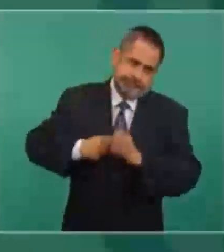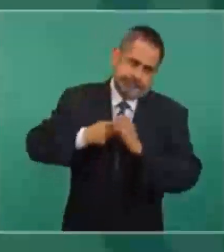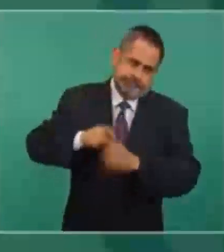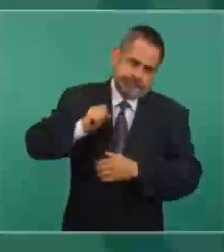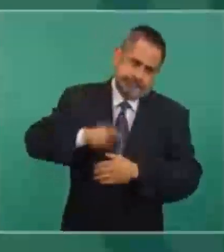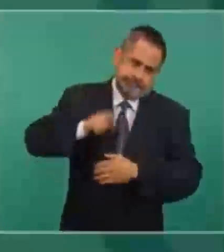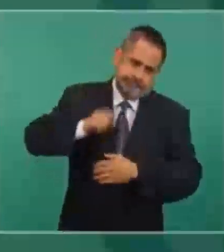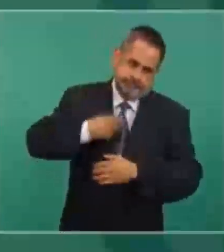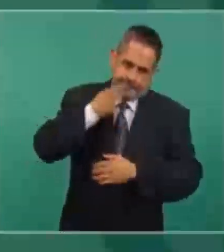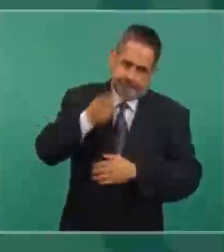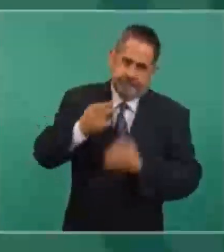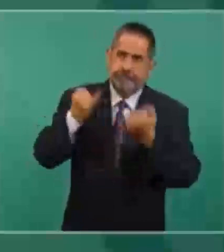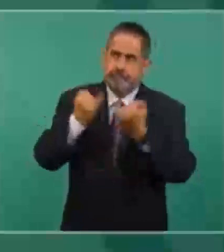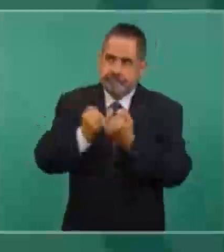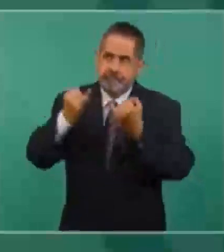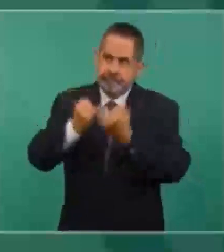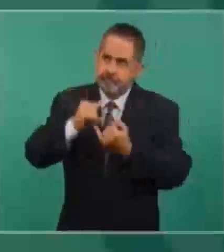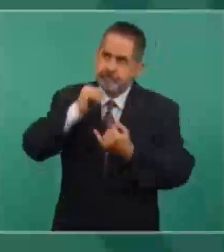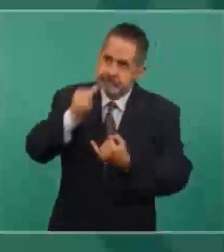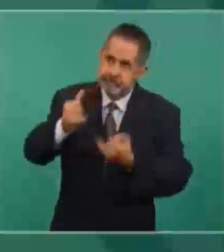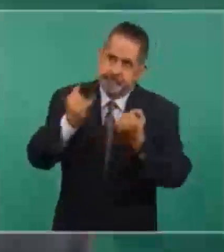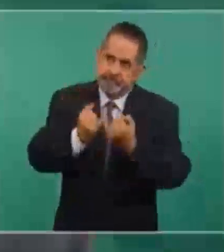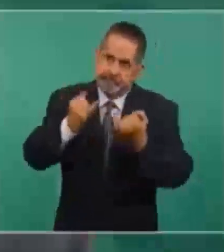estar diciendo que no somos iguales.